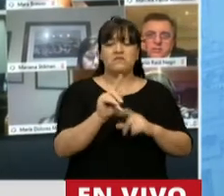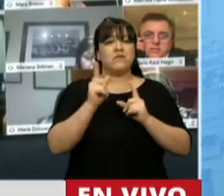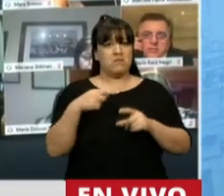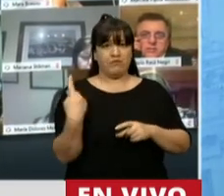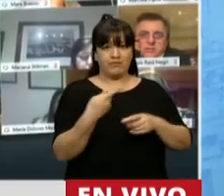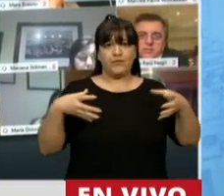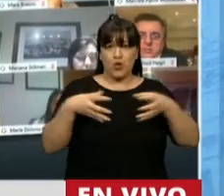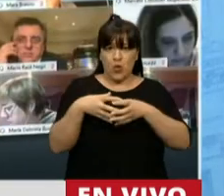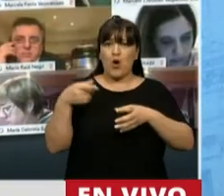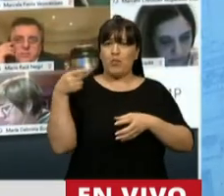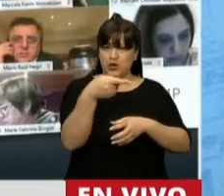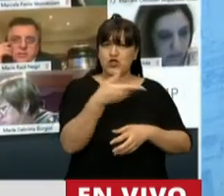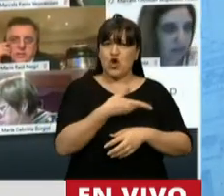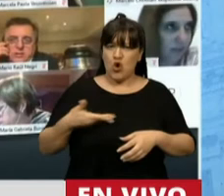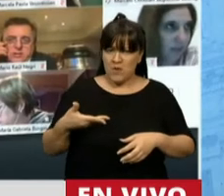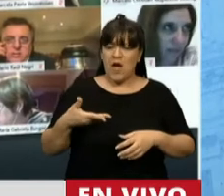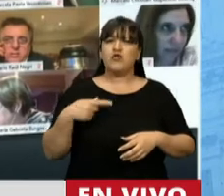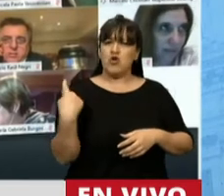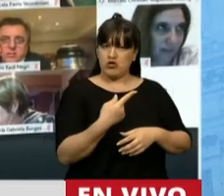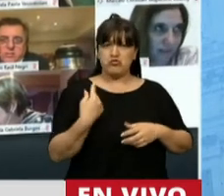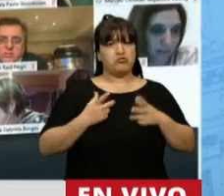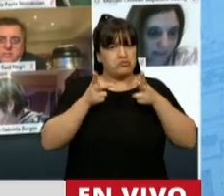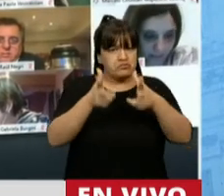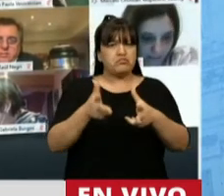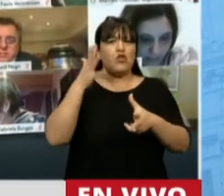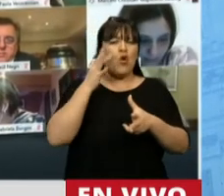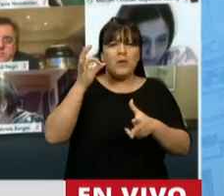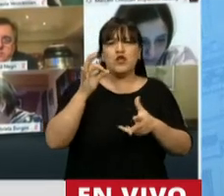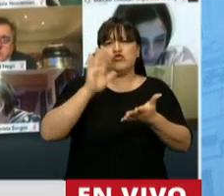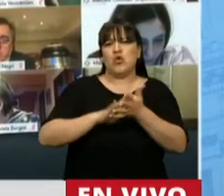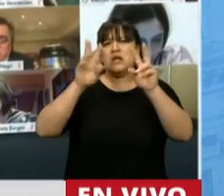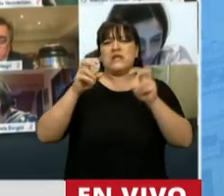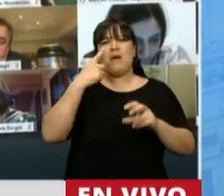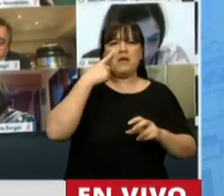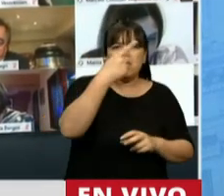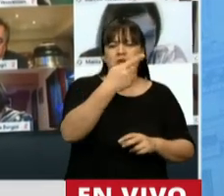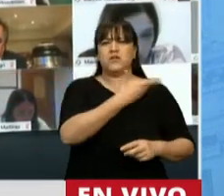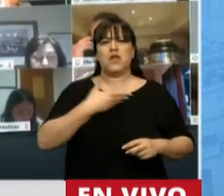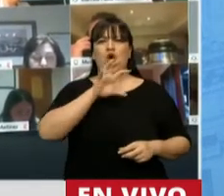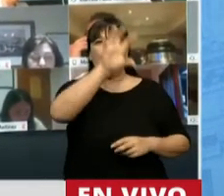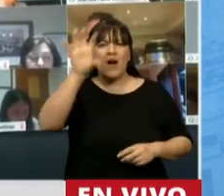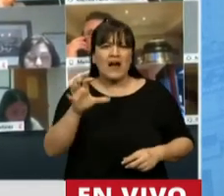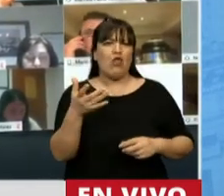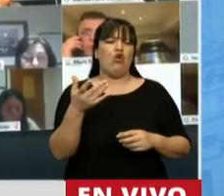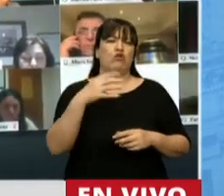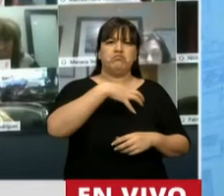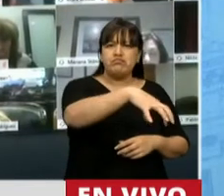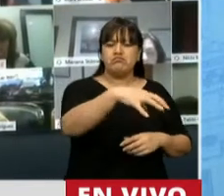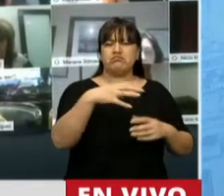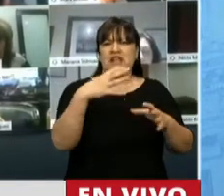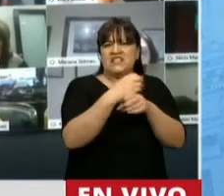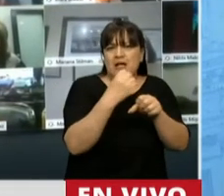plantear temas que hace a los gobernadores, a los intendentes, a distintos sectores como el transporte,